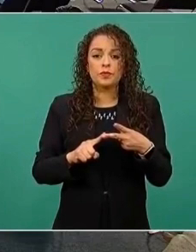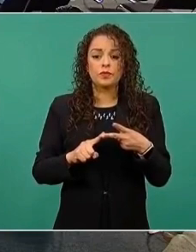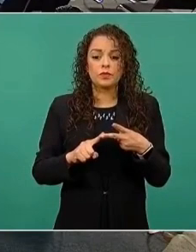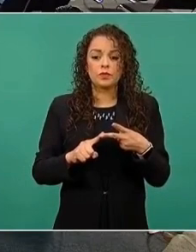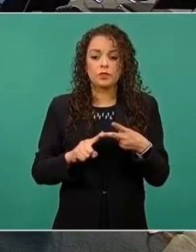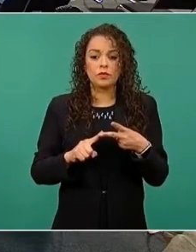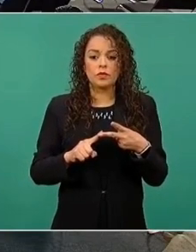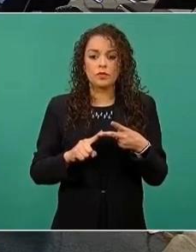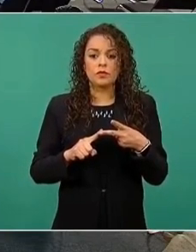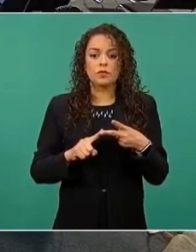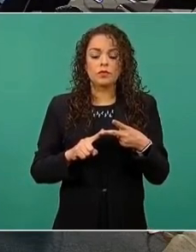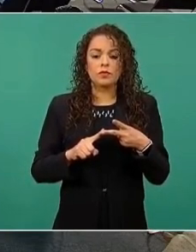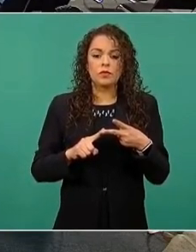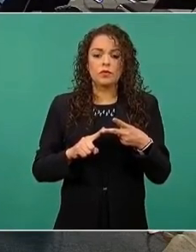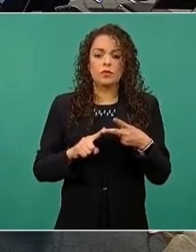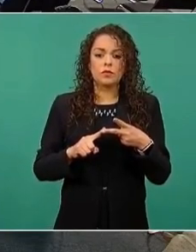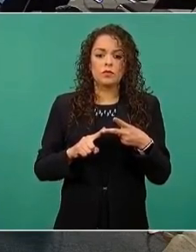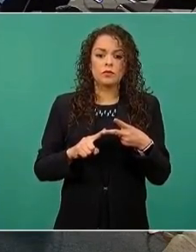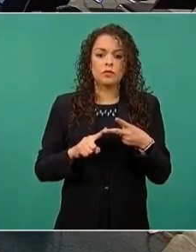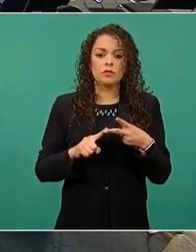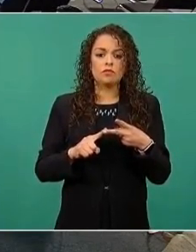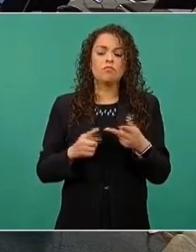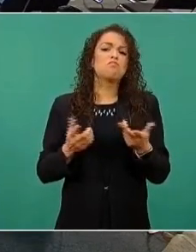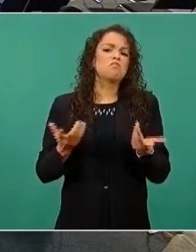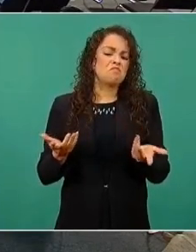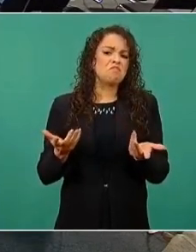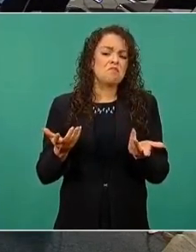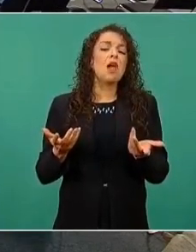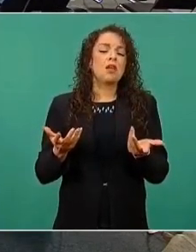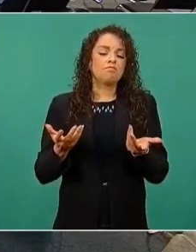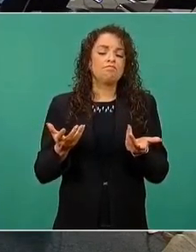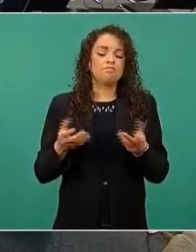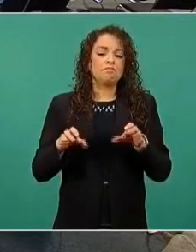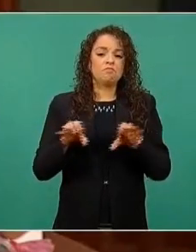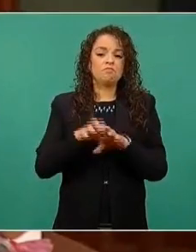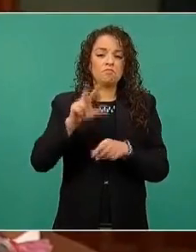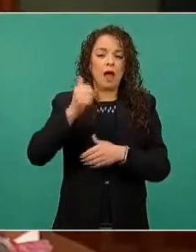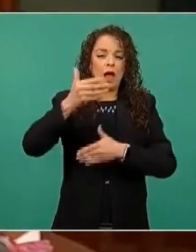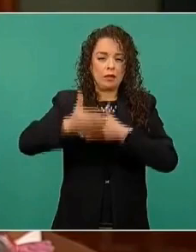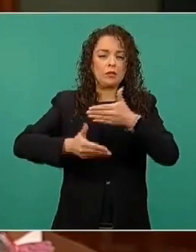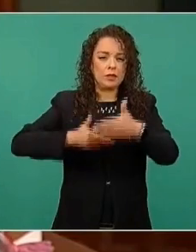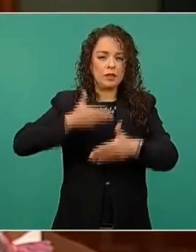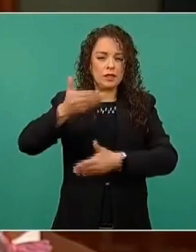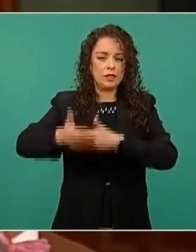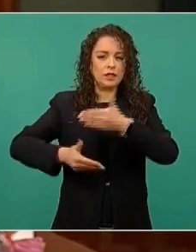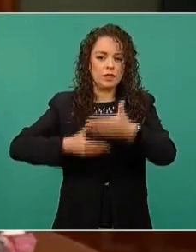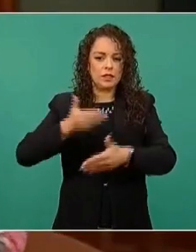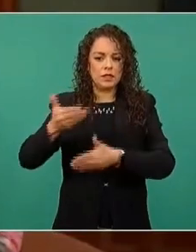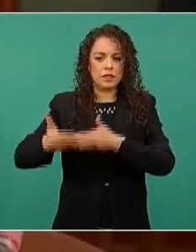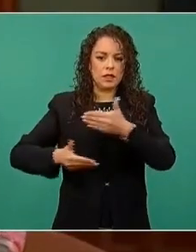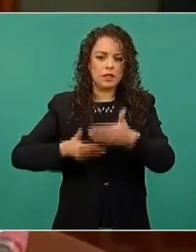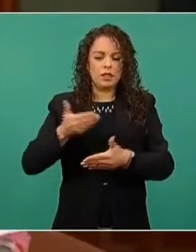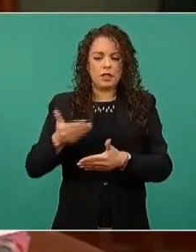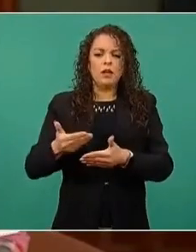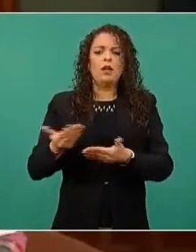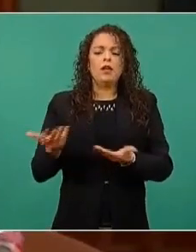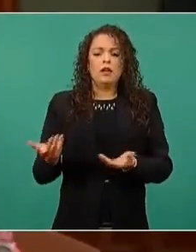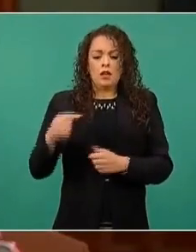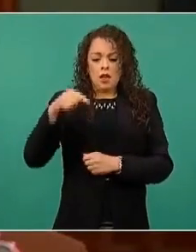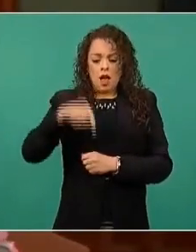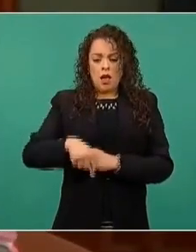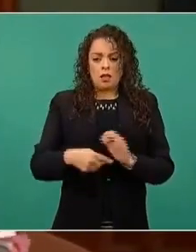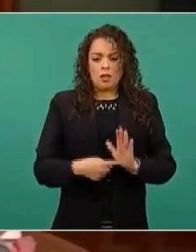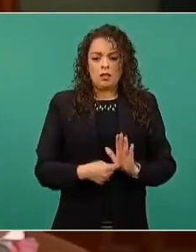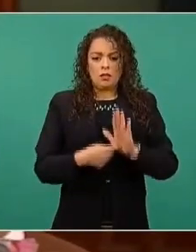el avance. Y bueno, sé que el informe que vino a dar